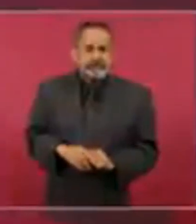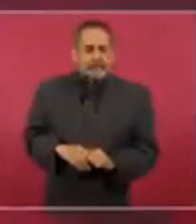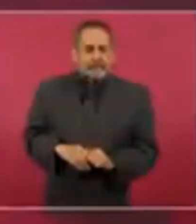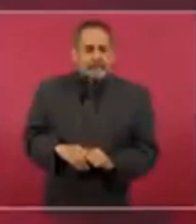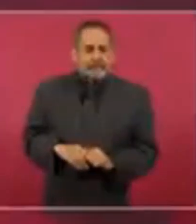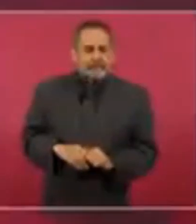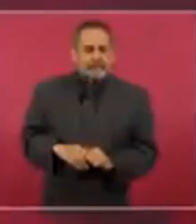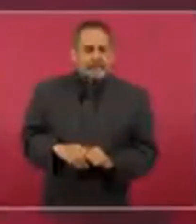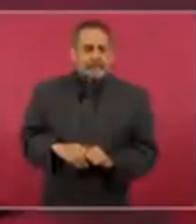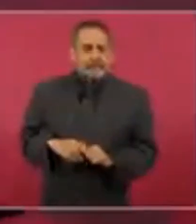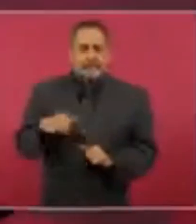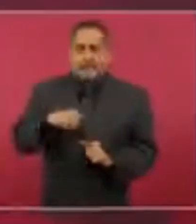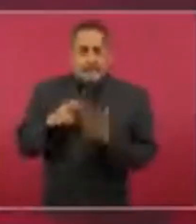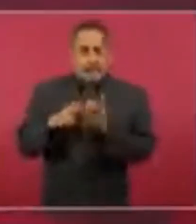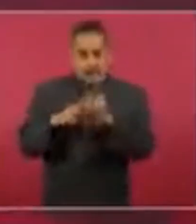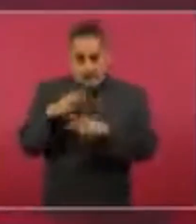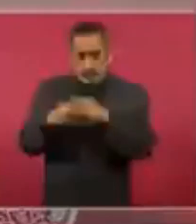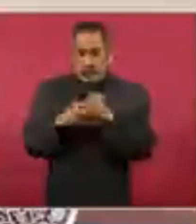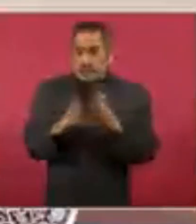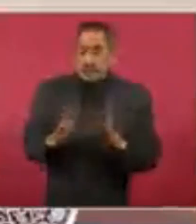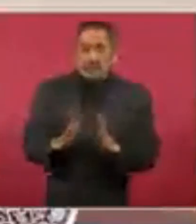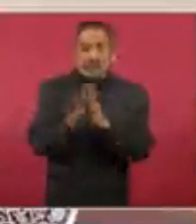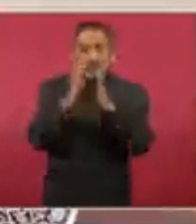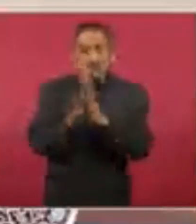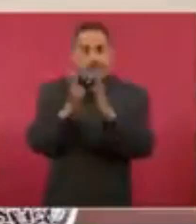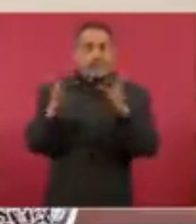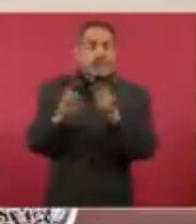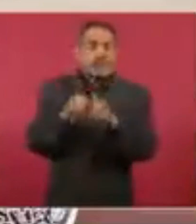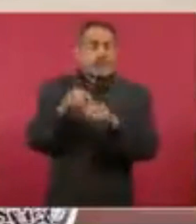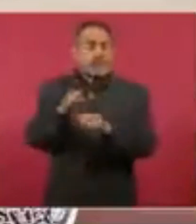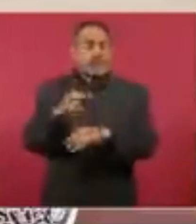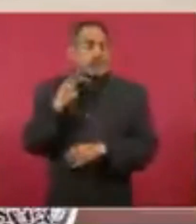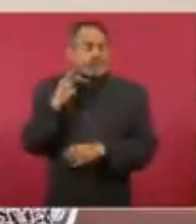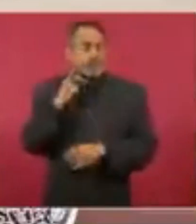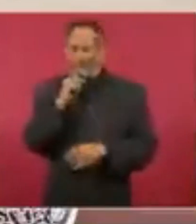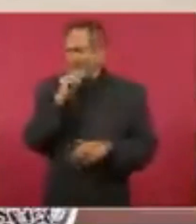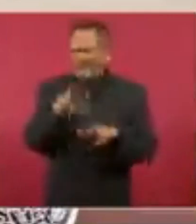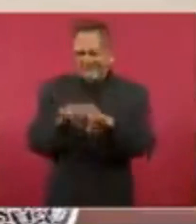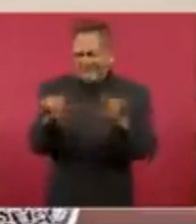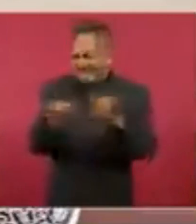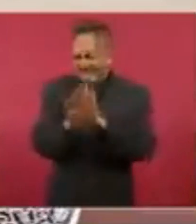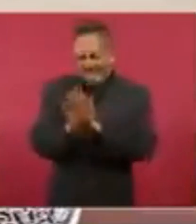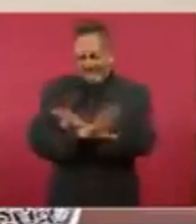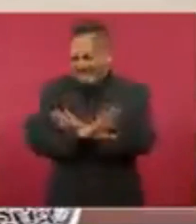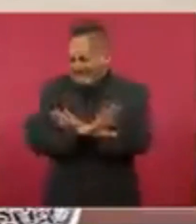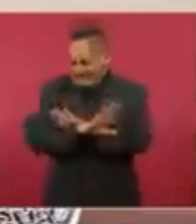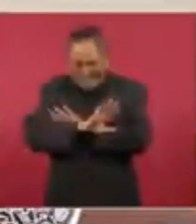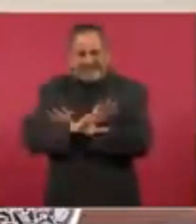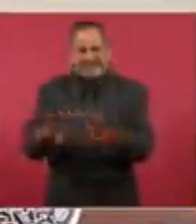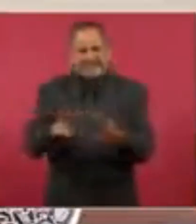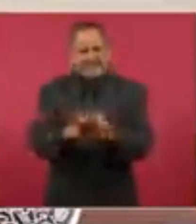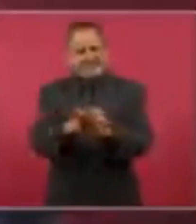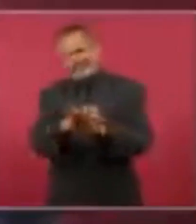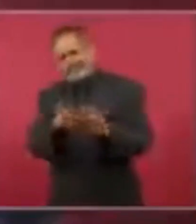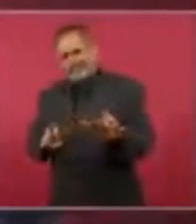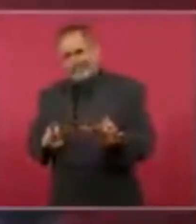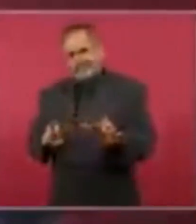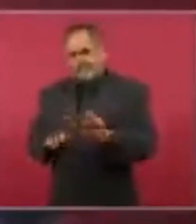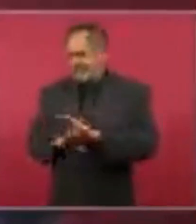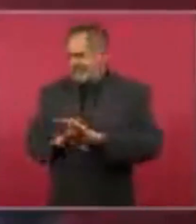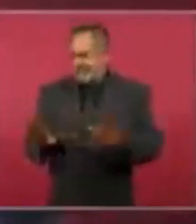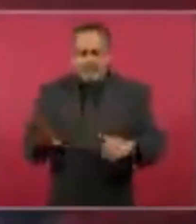voy a volver a participar en política, en nada, en nada,